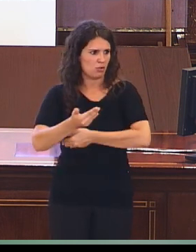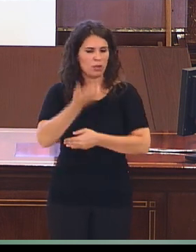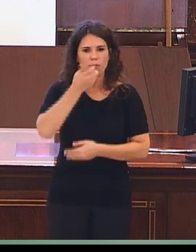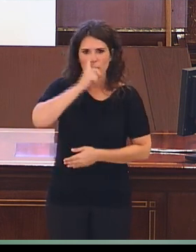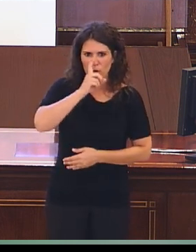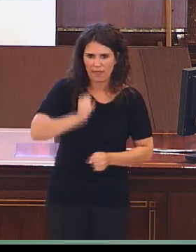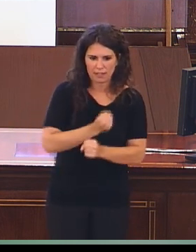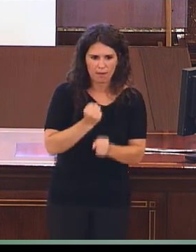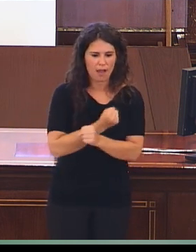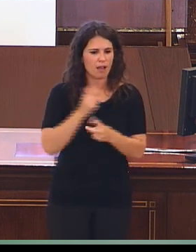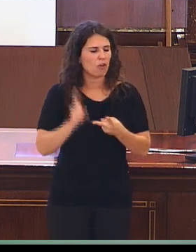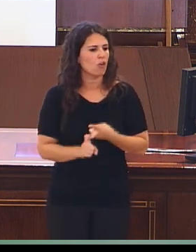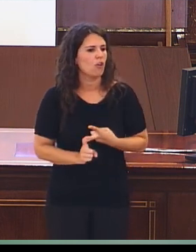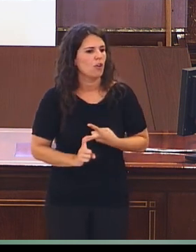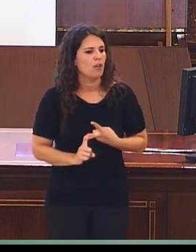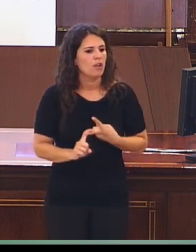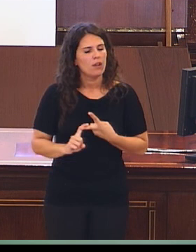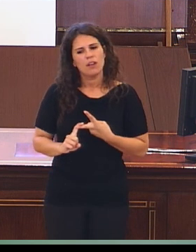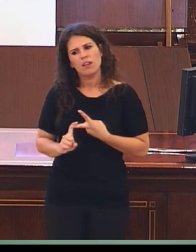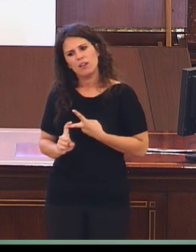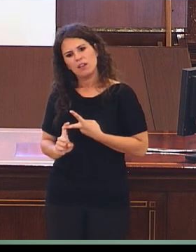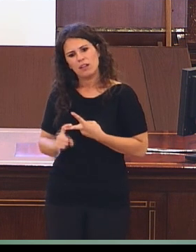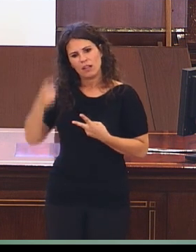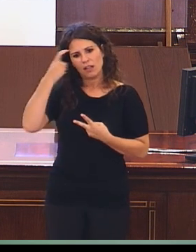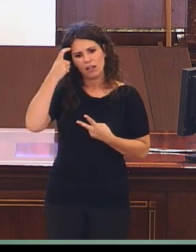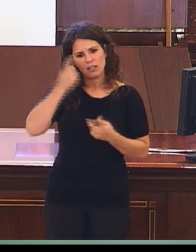la cognición especial, la teoría de la mente.